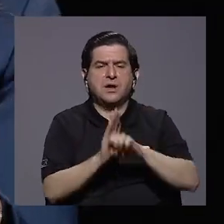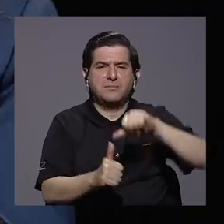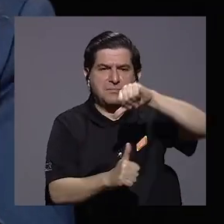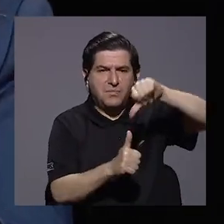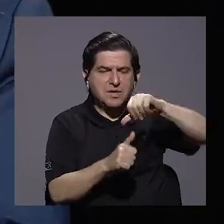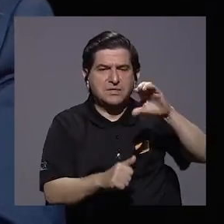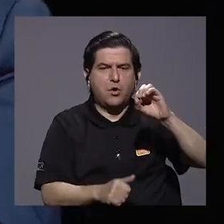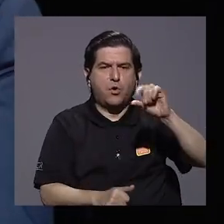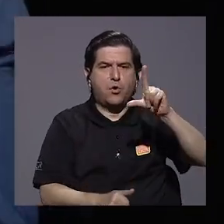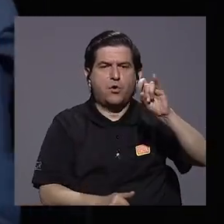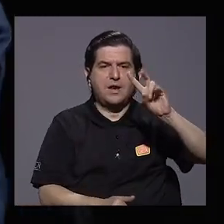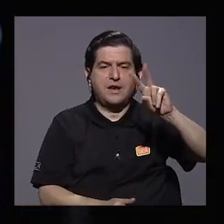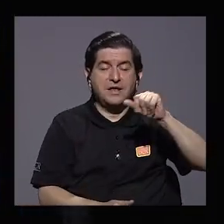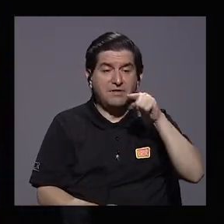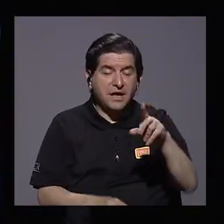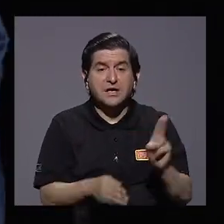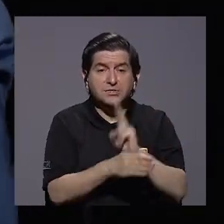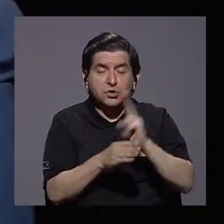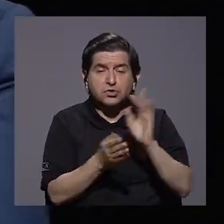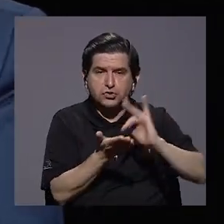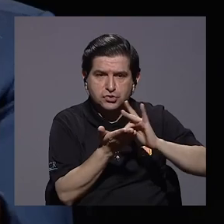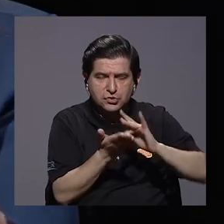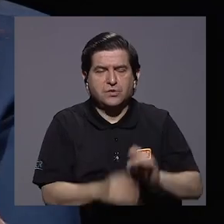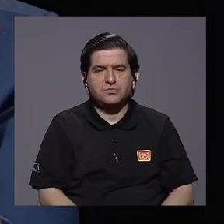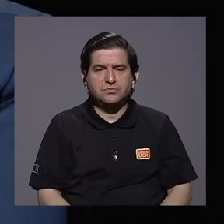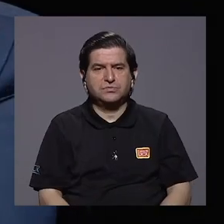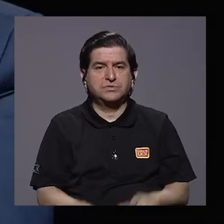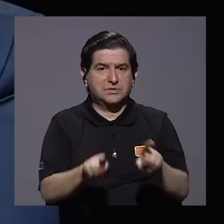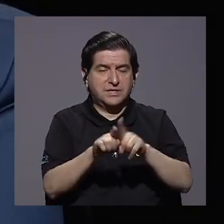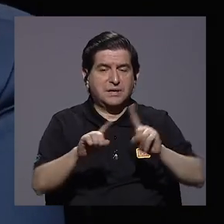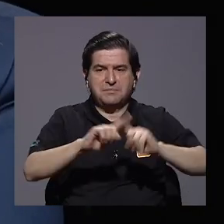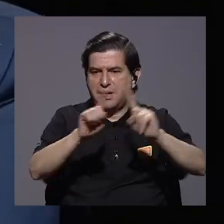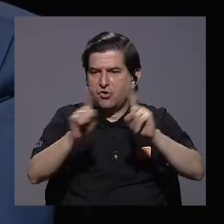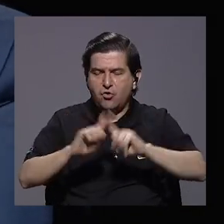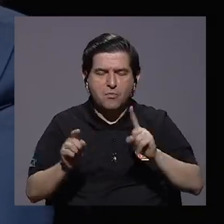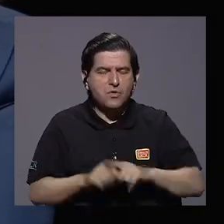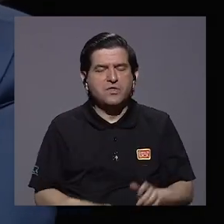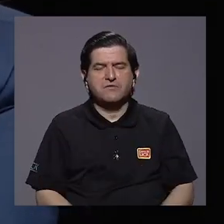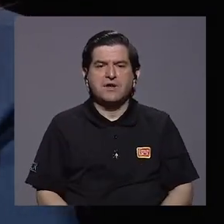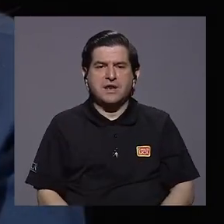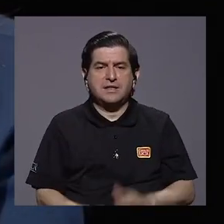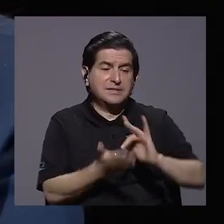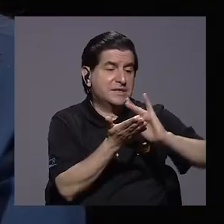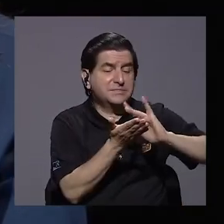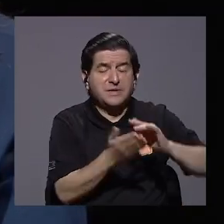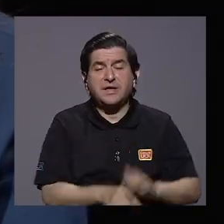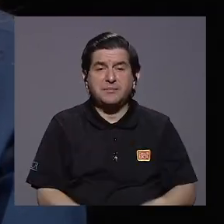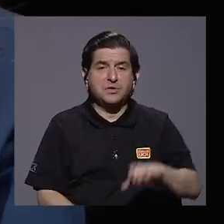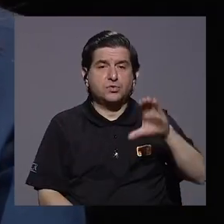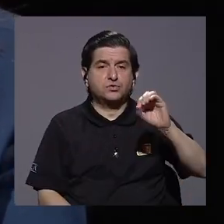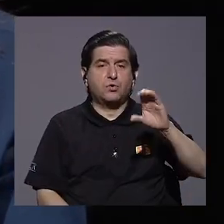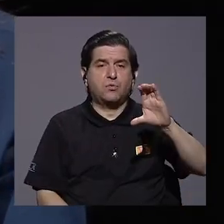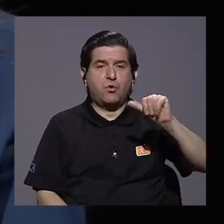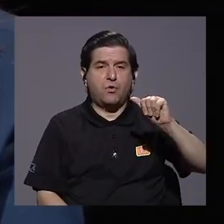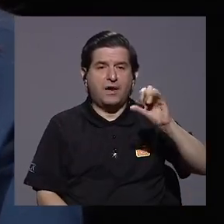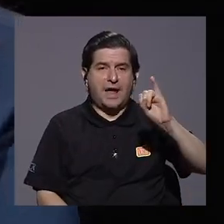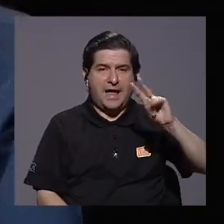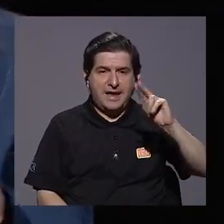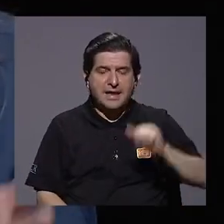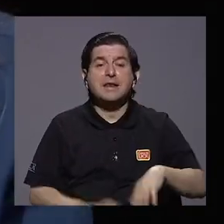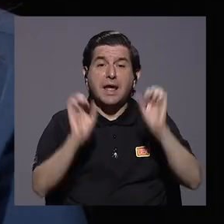eso es un precursor para medicamentos como la cocaína o los opiáceos tienen miles de medicamentos. Entonces,